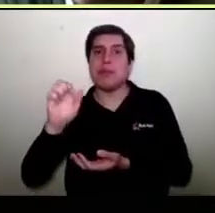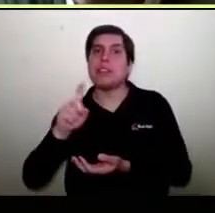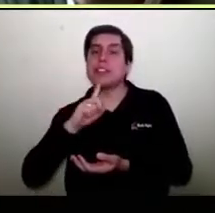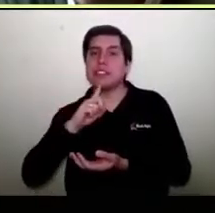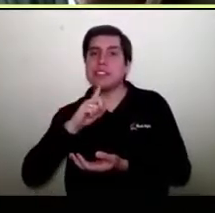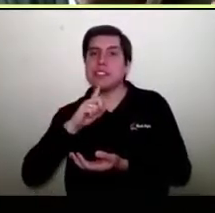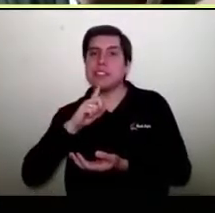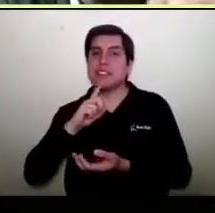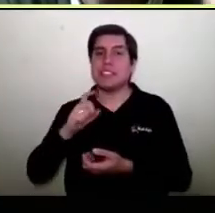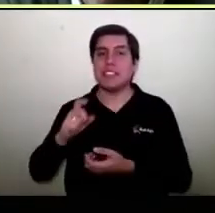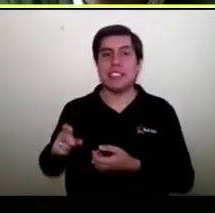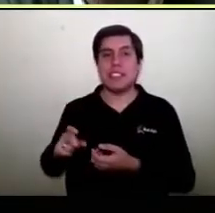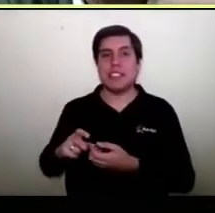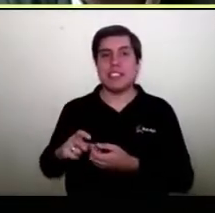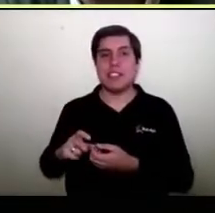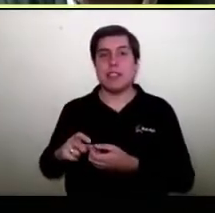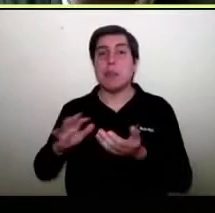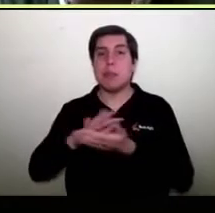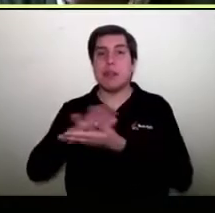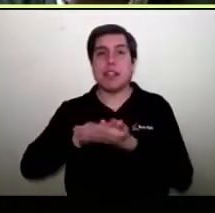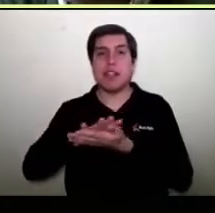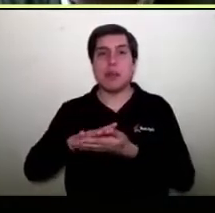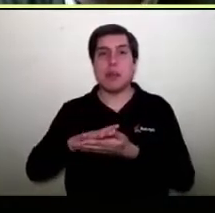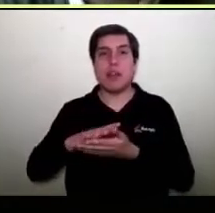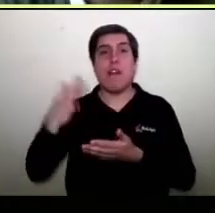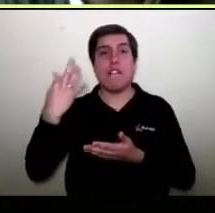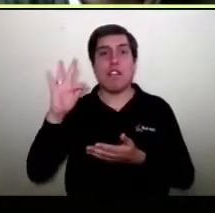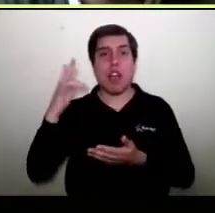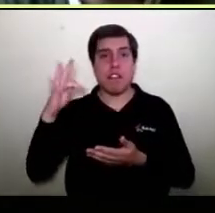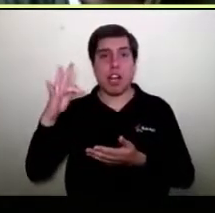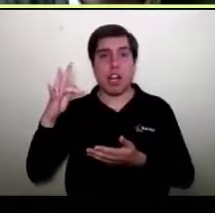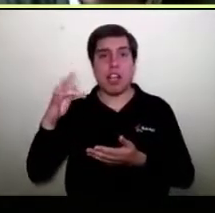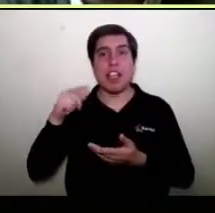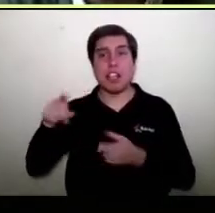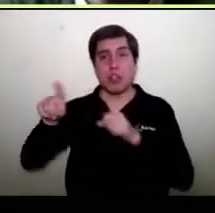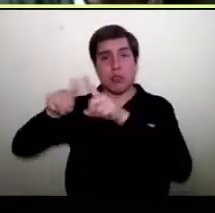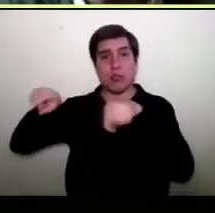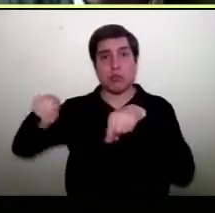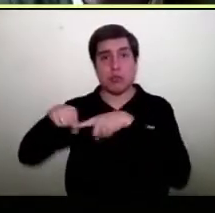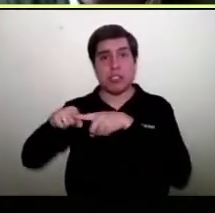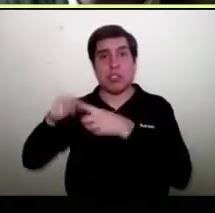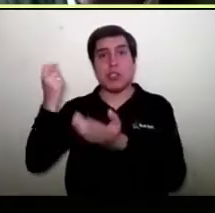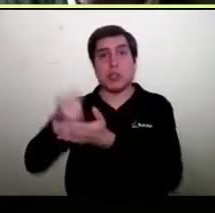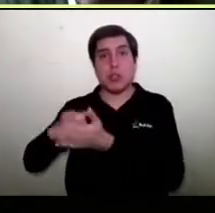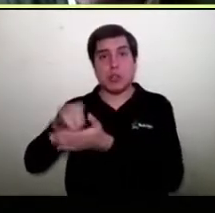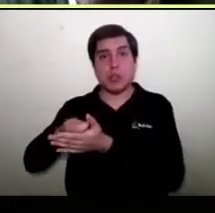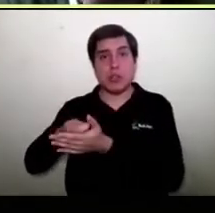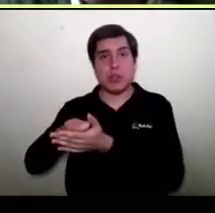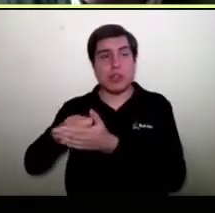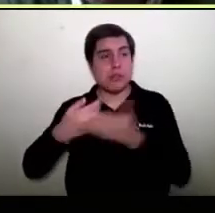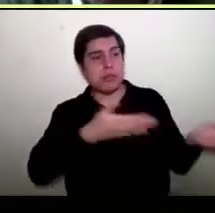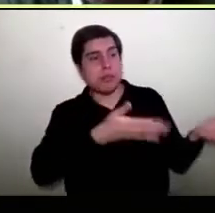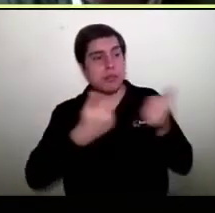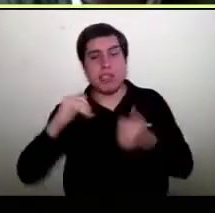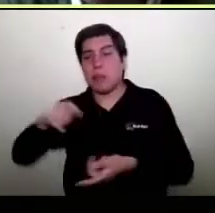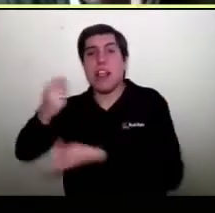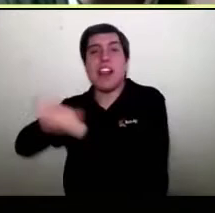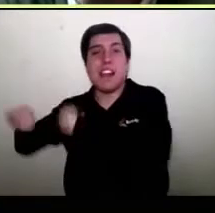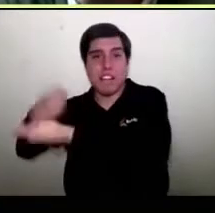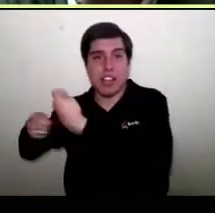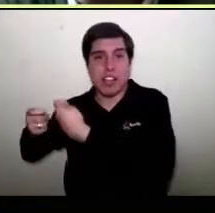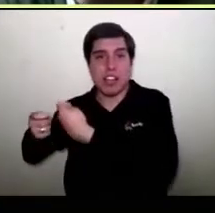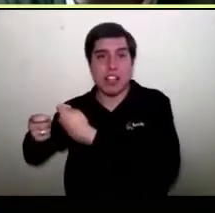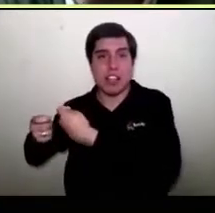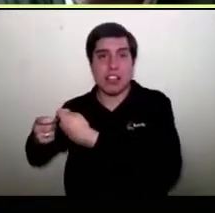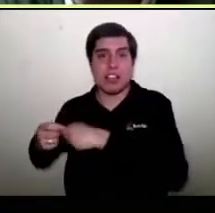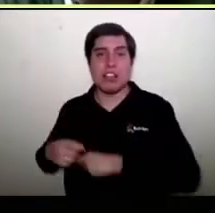proveedores. Palabela, que son una tienda donde te compran tu producto y lo revenden. Y te cobran